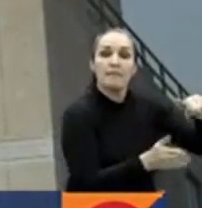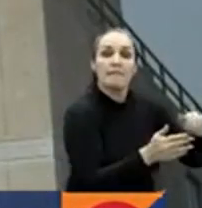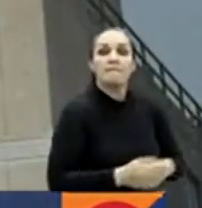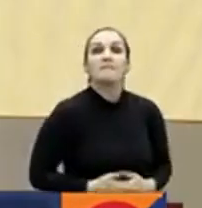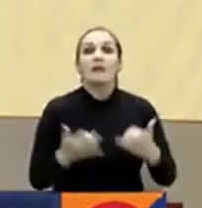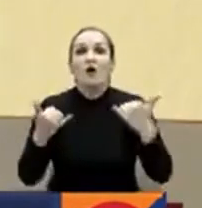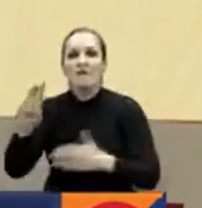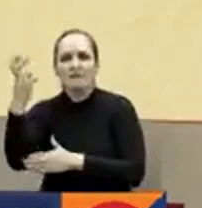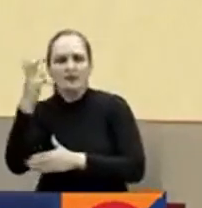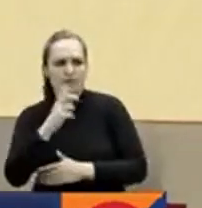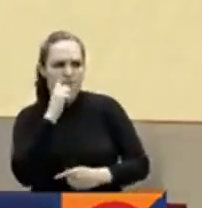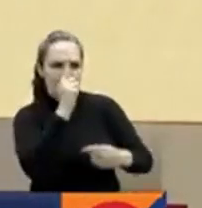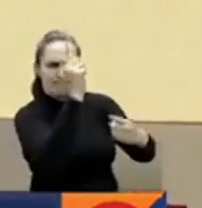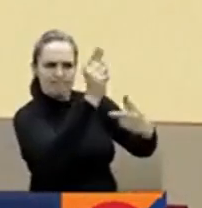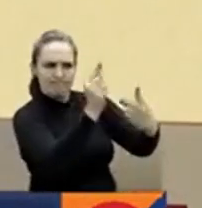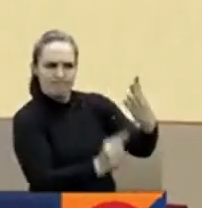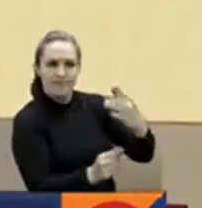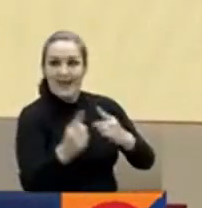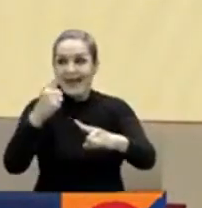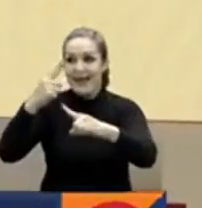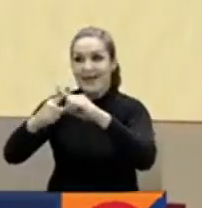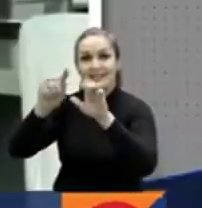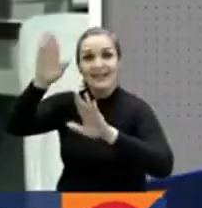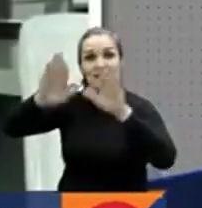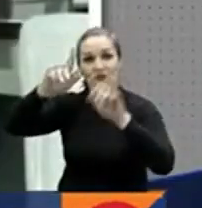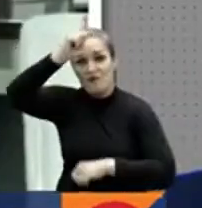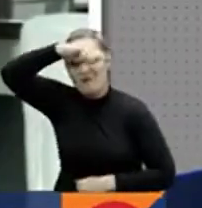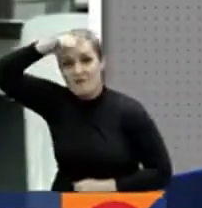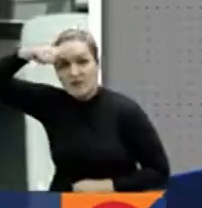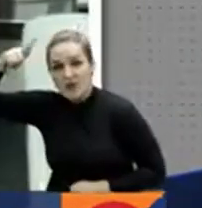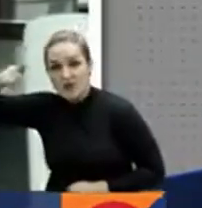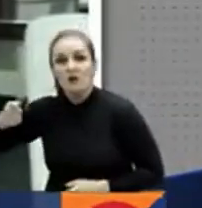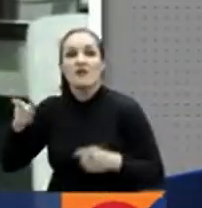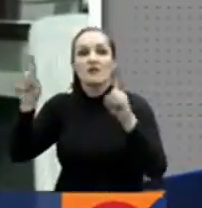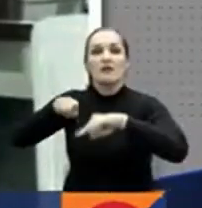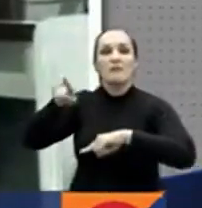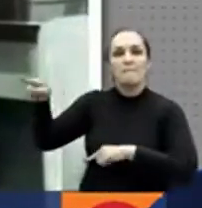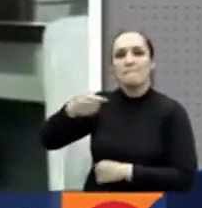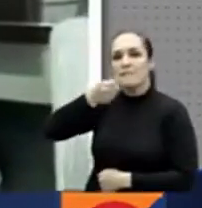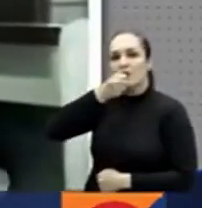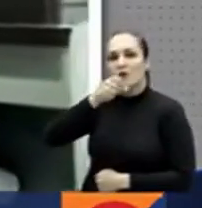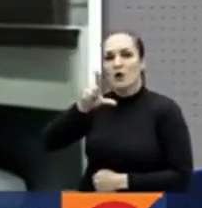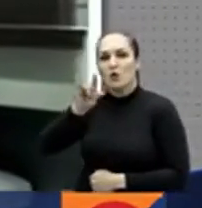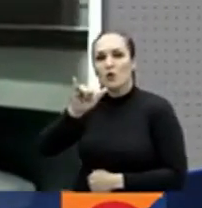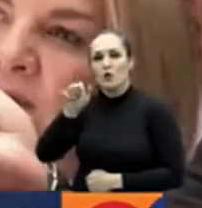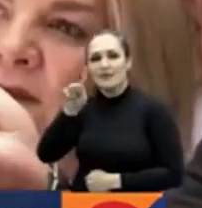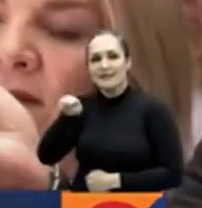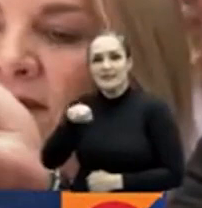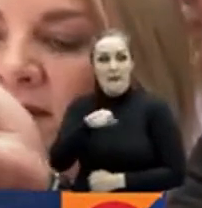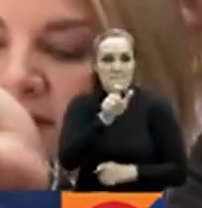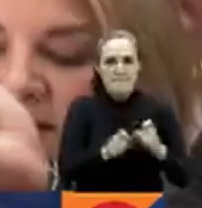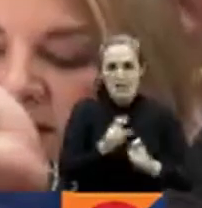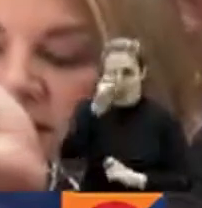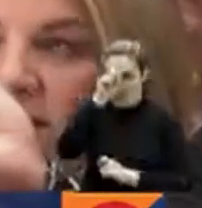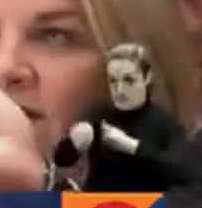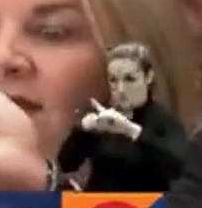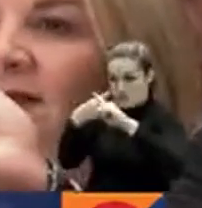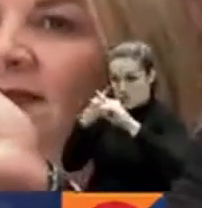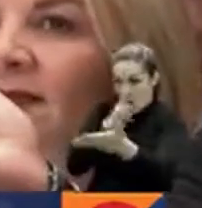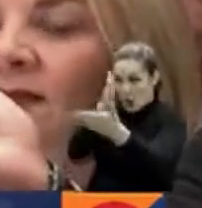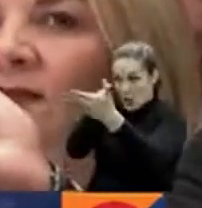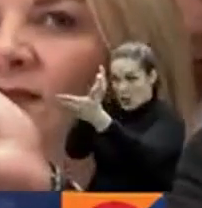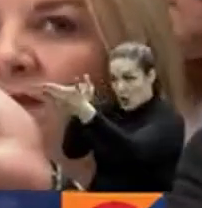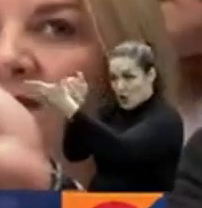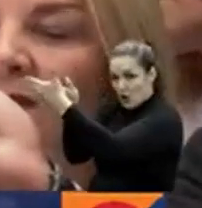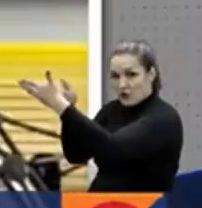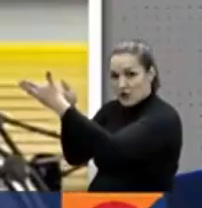intimidaciones contra el excandidato presidencial Federico Gutiérrez y el periodista Luis Carlos Vélez los delitos de amenazas agravadas y amenazas contra defensores de